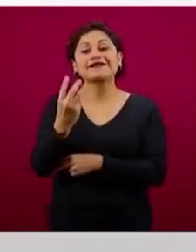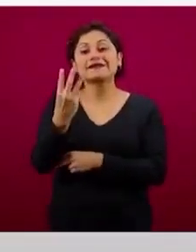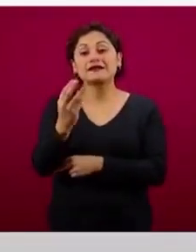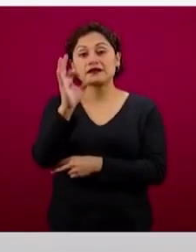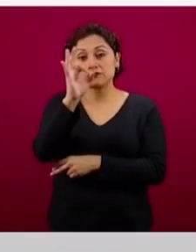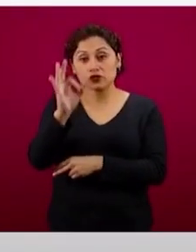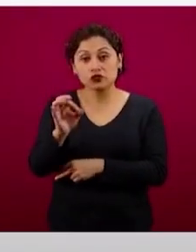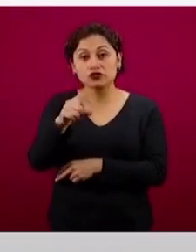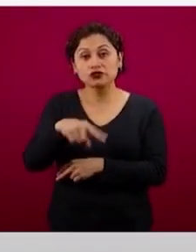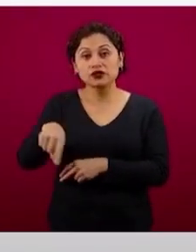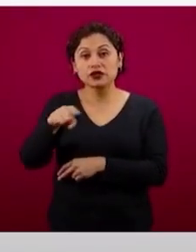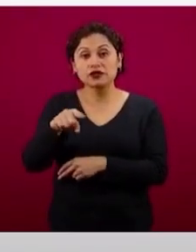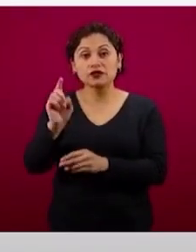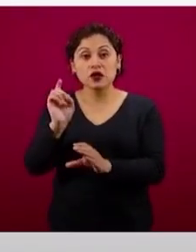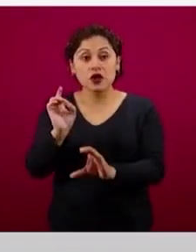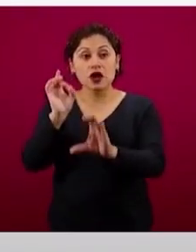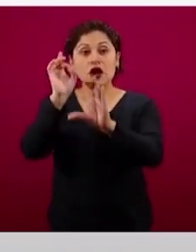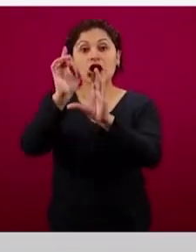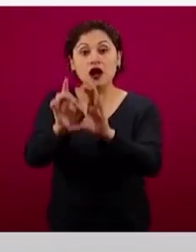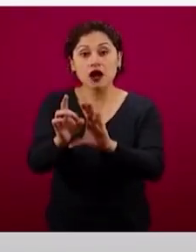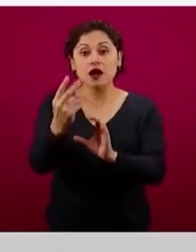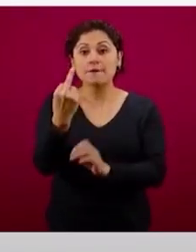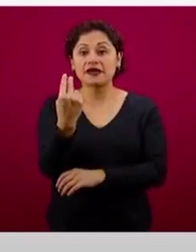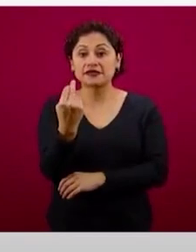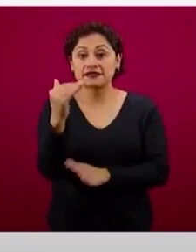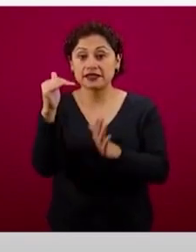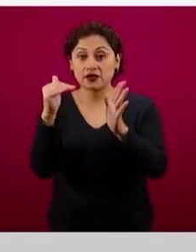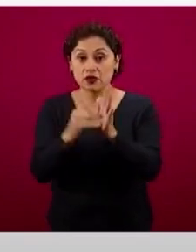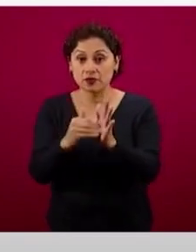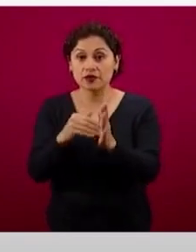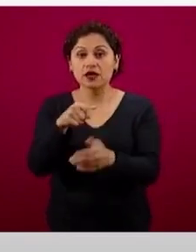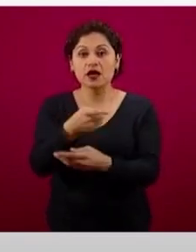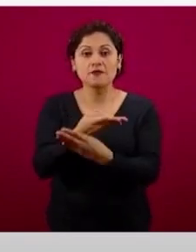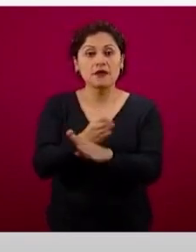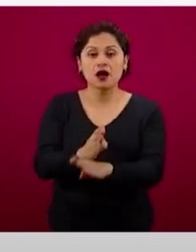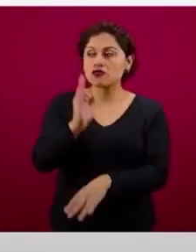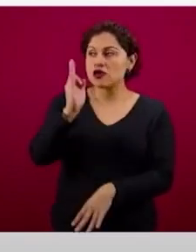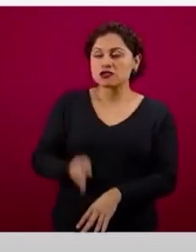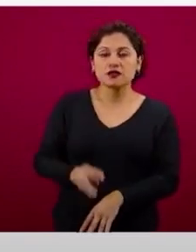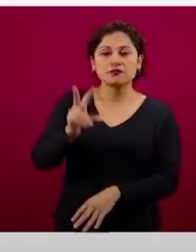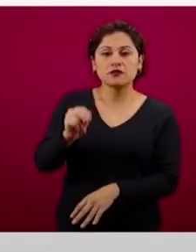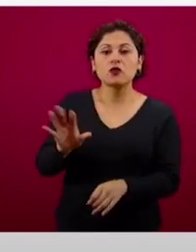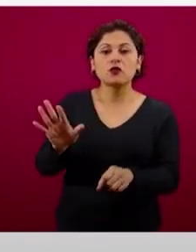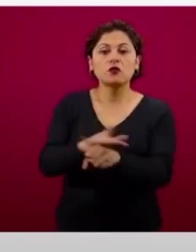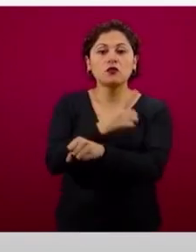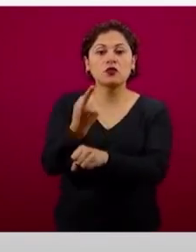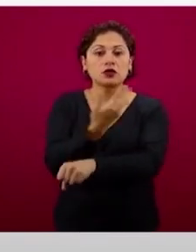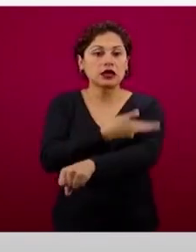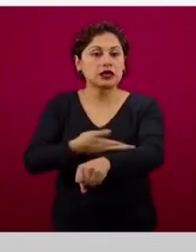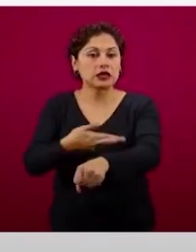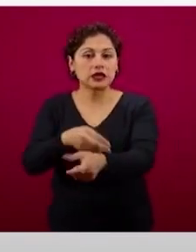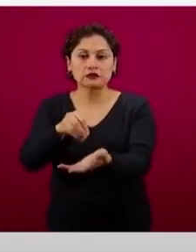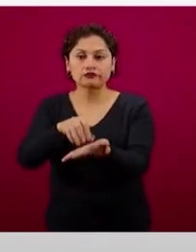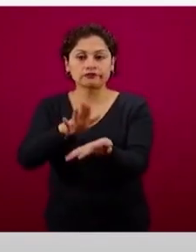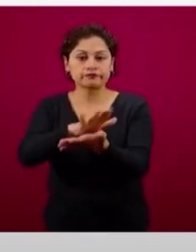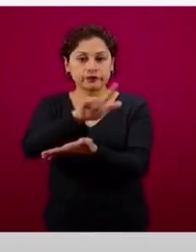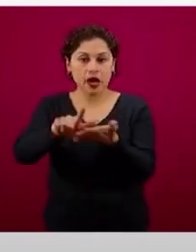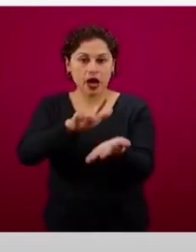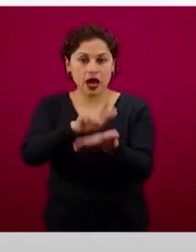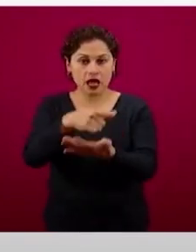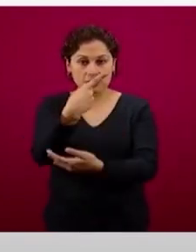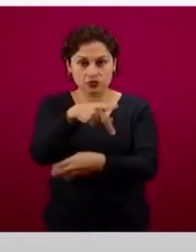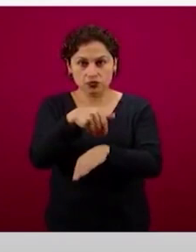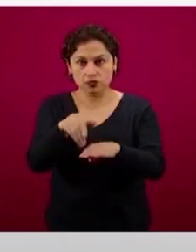hacer el depósito de los 25 mil pesos excedía el límite de abonos permitidos. El